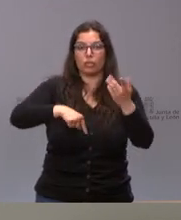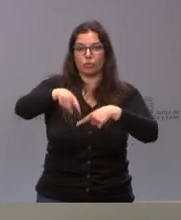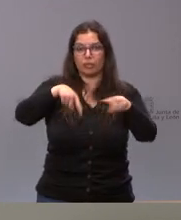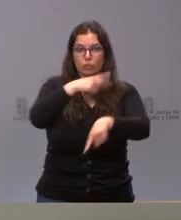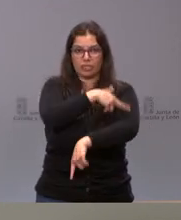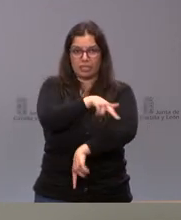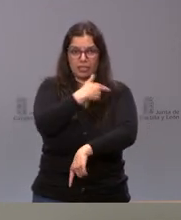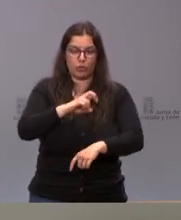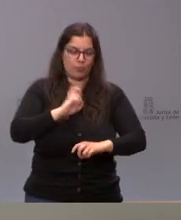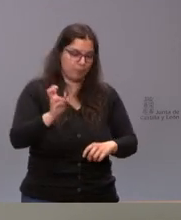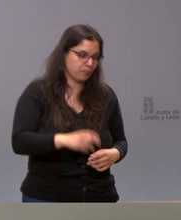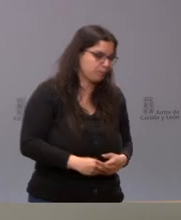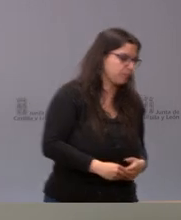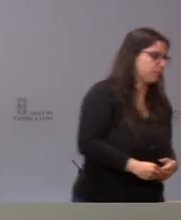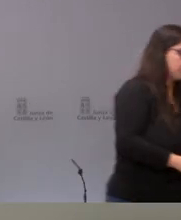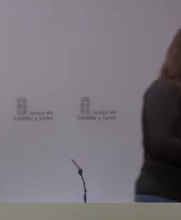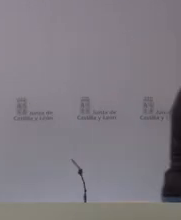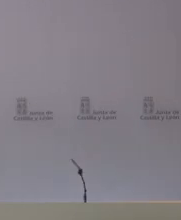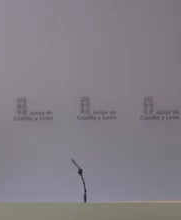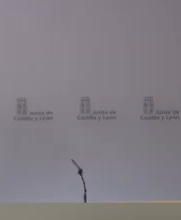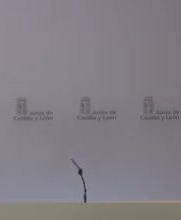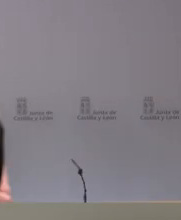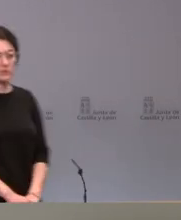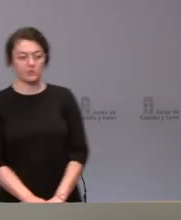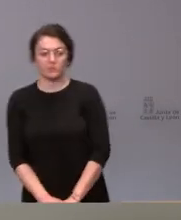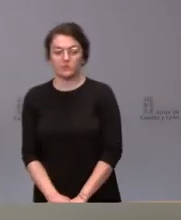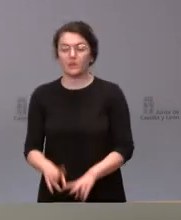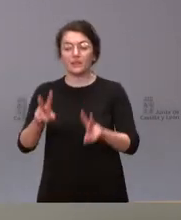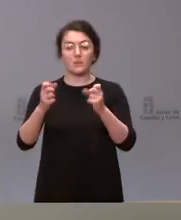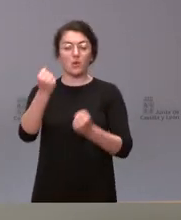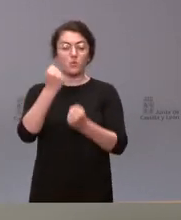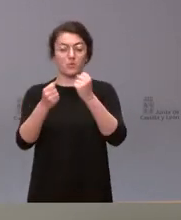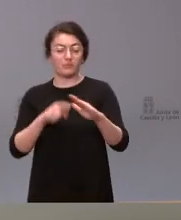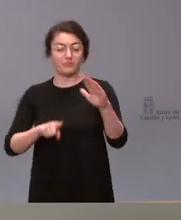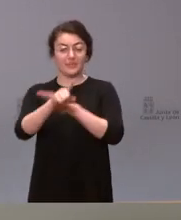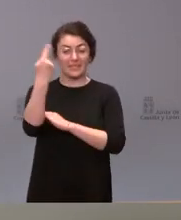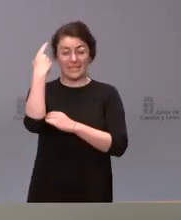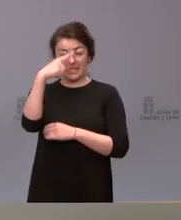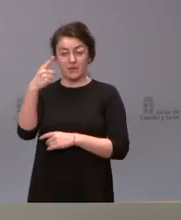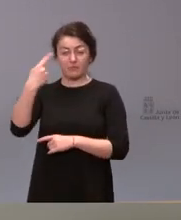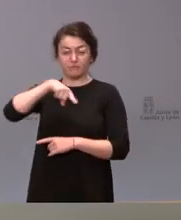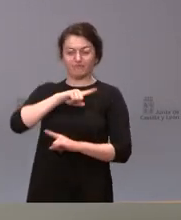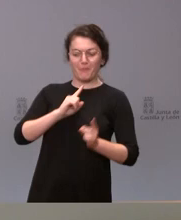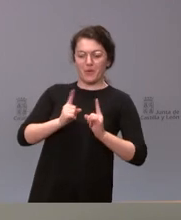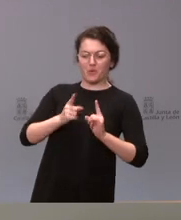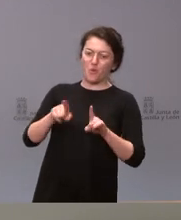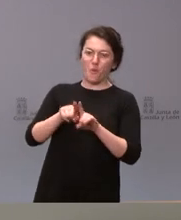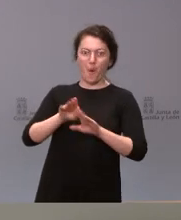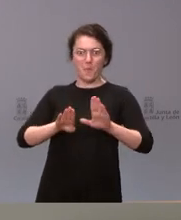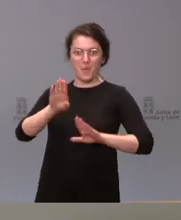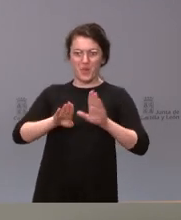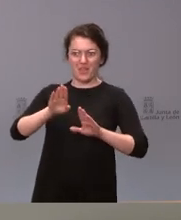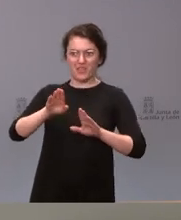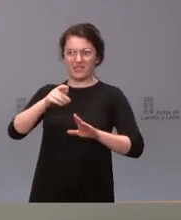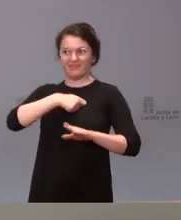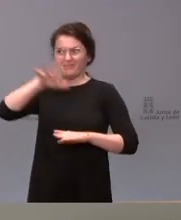sanitario en relación con el crecimiento económico ustedes saben que nuestra previsión ya fue desde el principio mucho más prudente que la establecida en el ámbito nacional creo